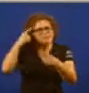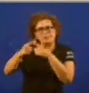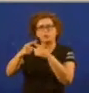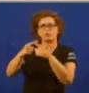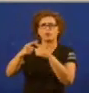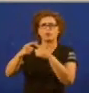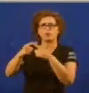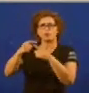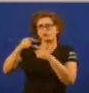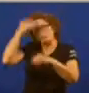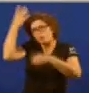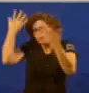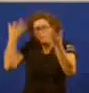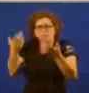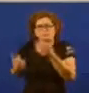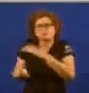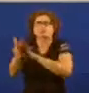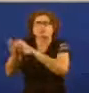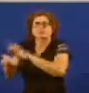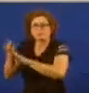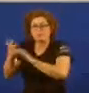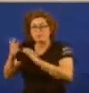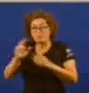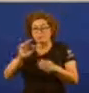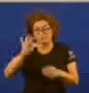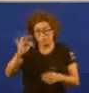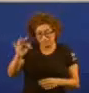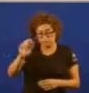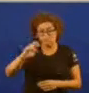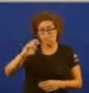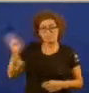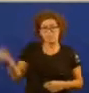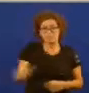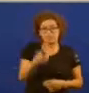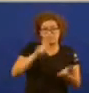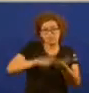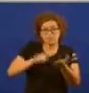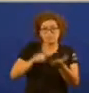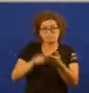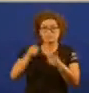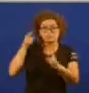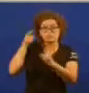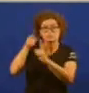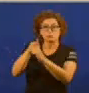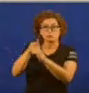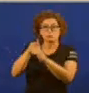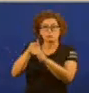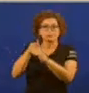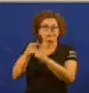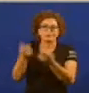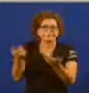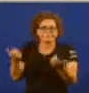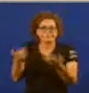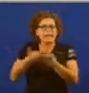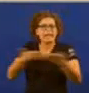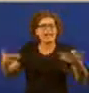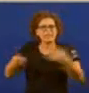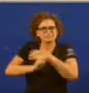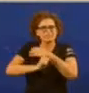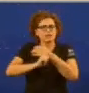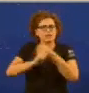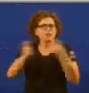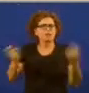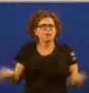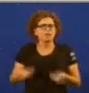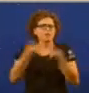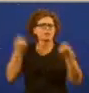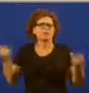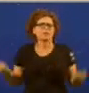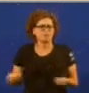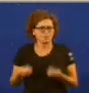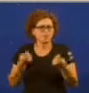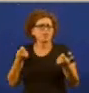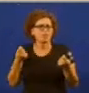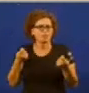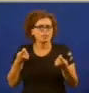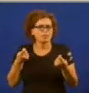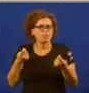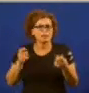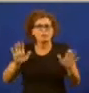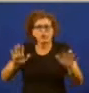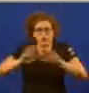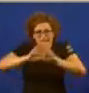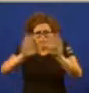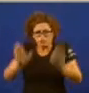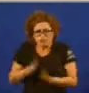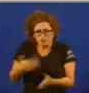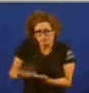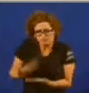ateoxé un tribunal constitucional que declarala ilegal e que son vostedes que amenazan a convivencia ponendo en